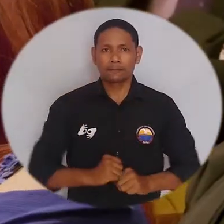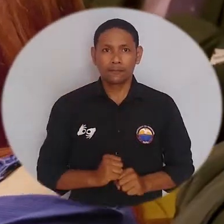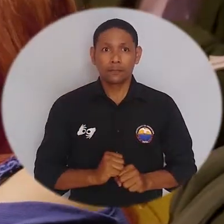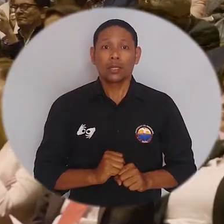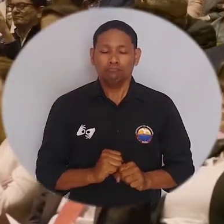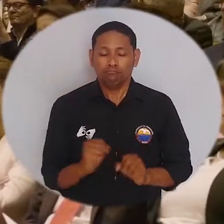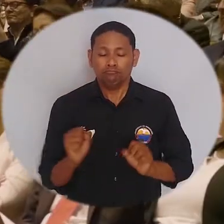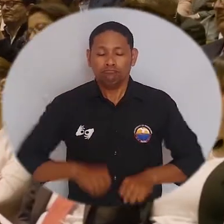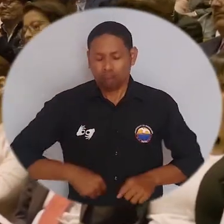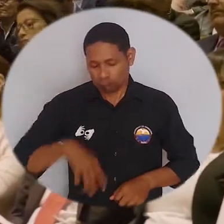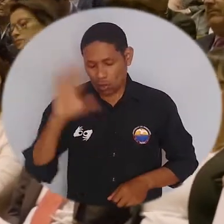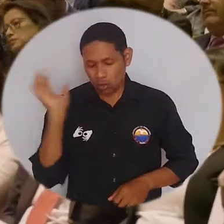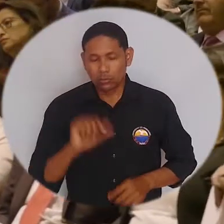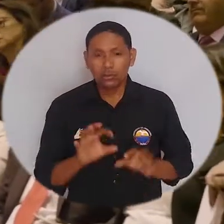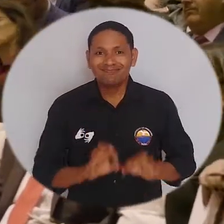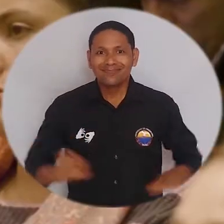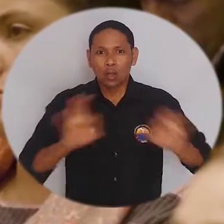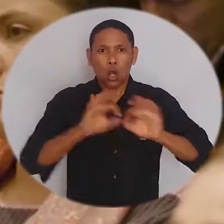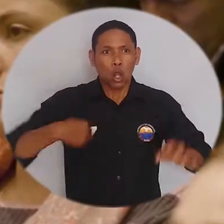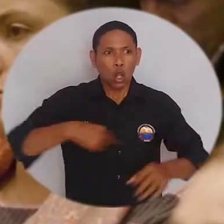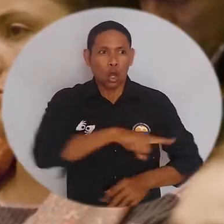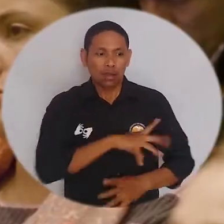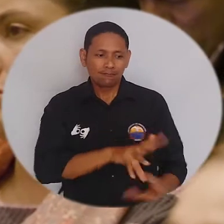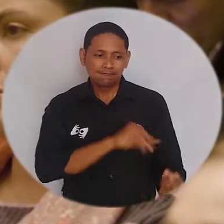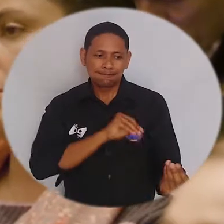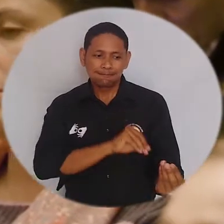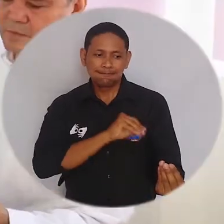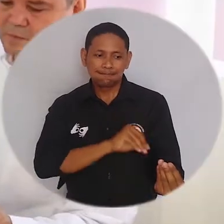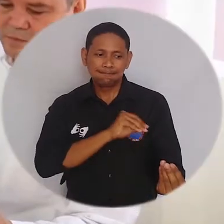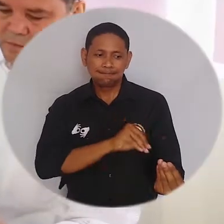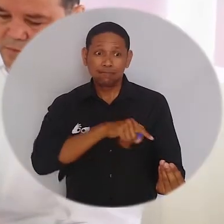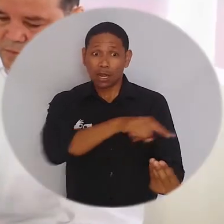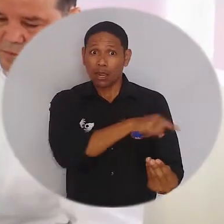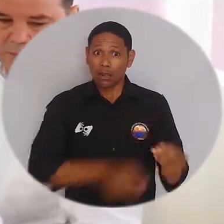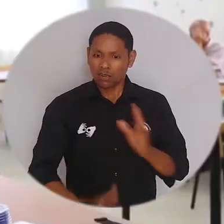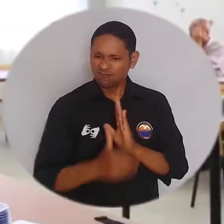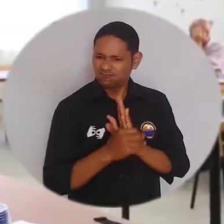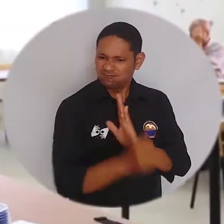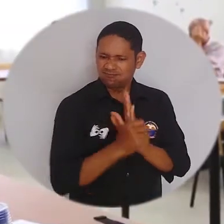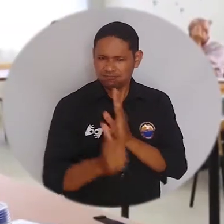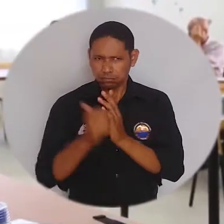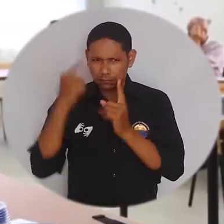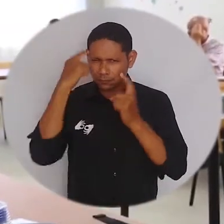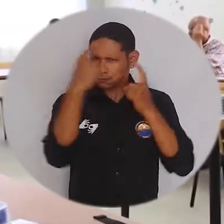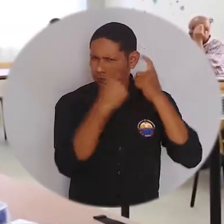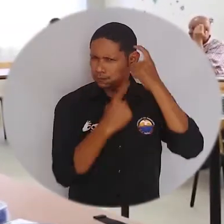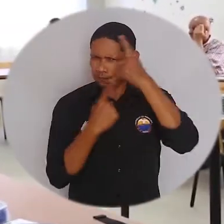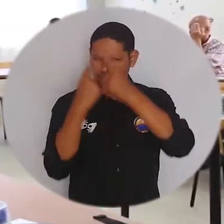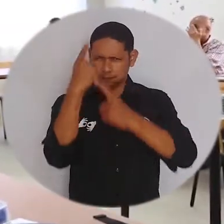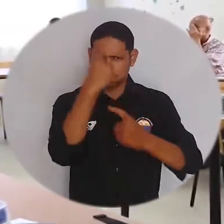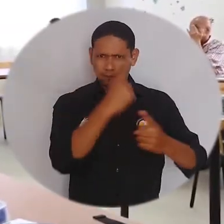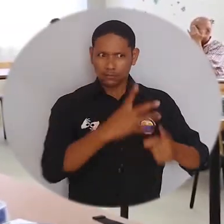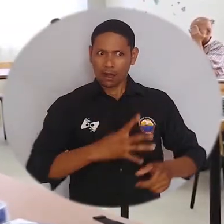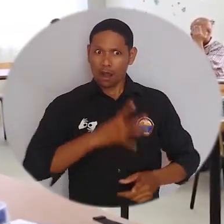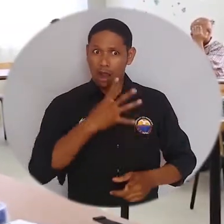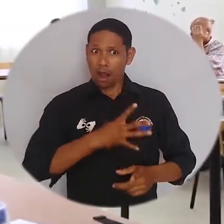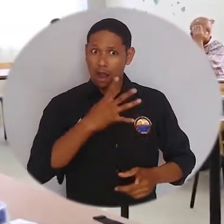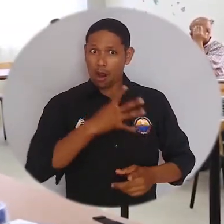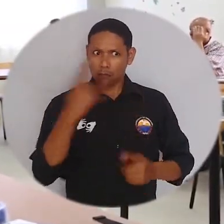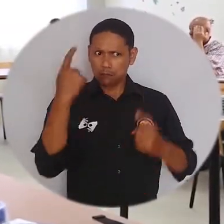Esto es posible si logramos desarrollar competencias o capacidades crítico-reflexivas,